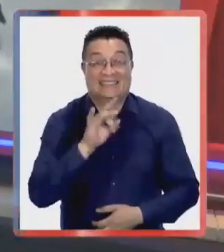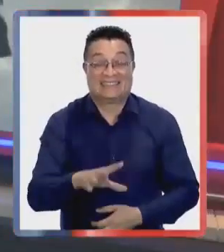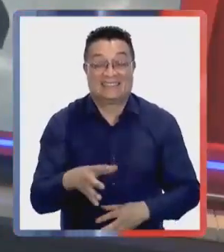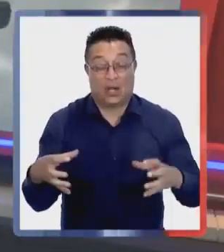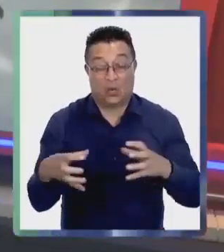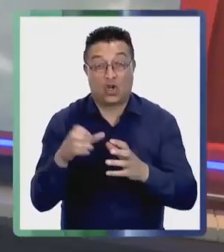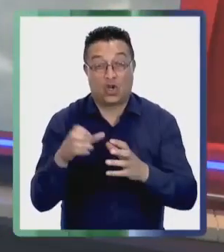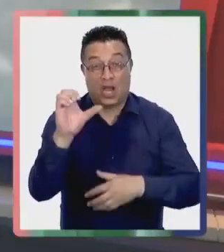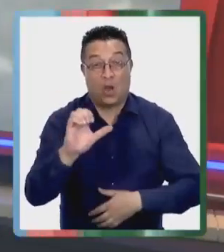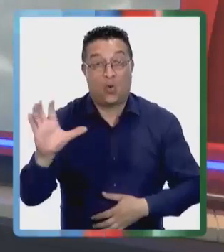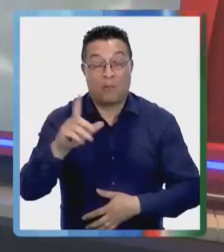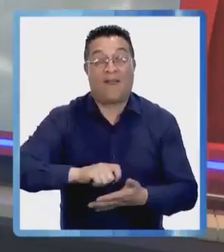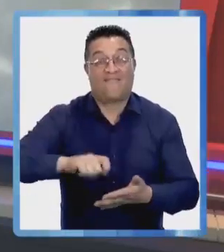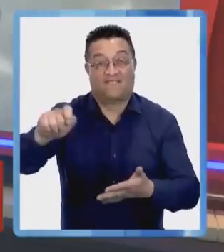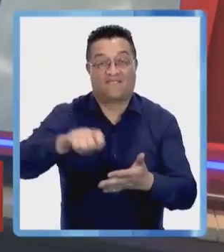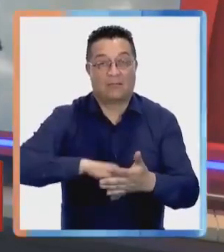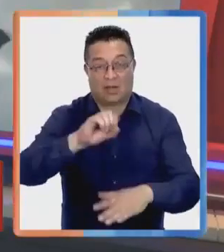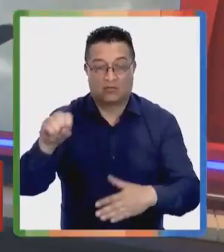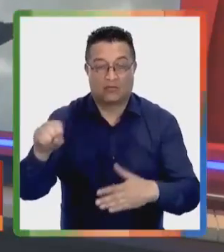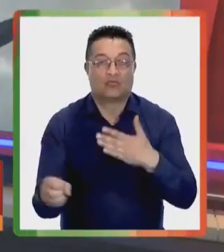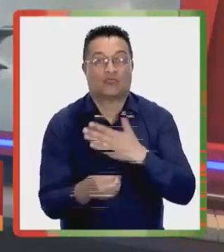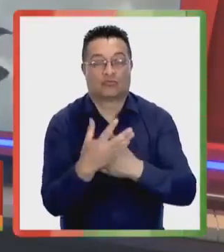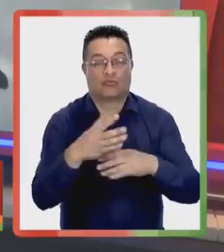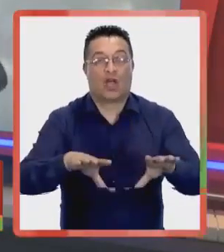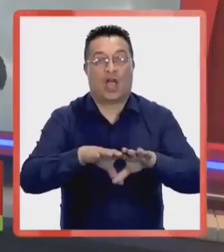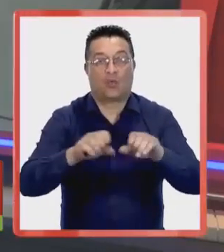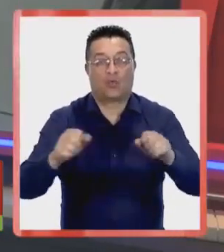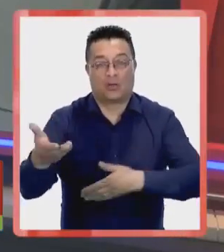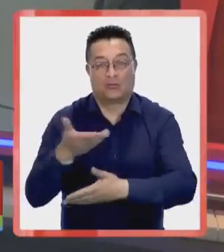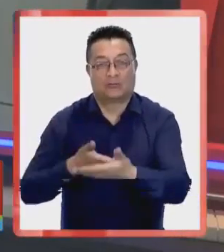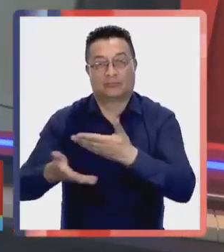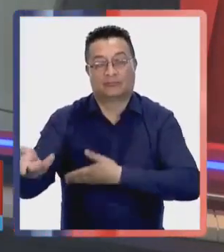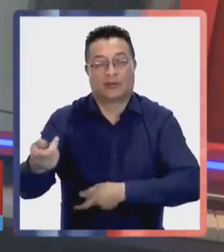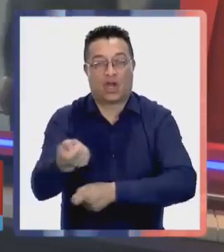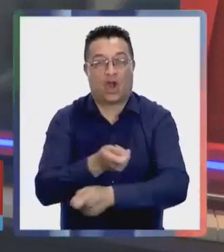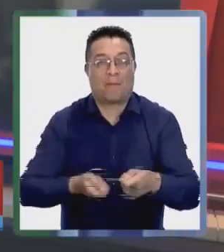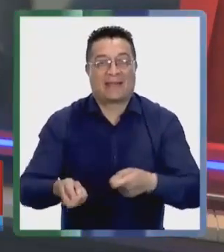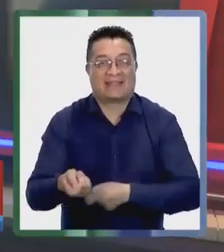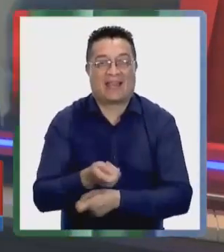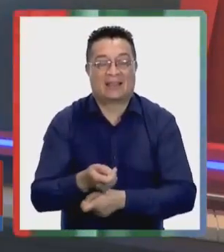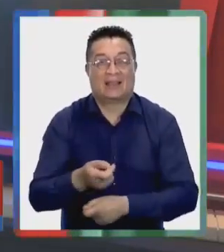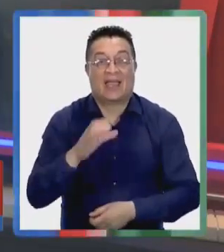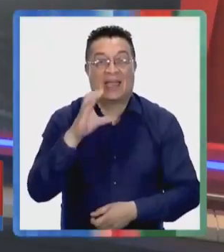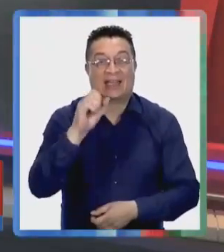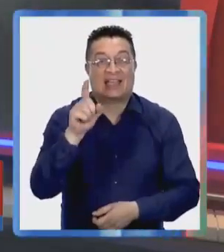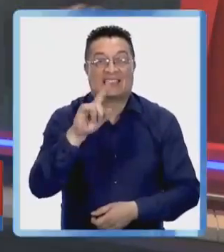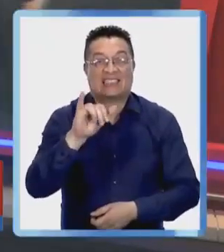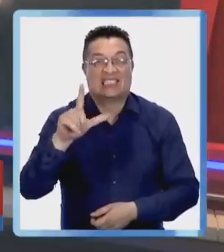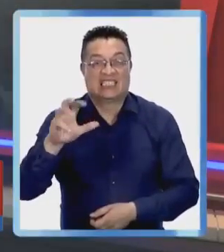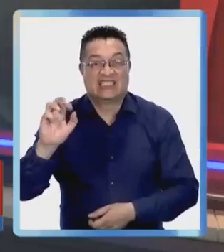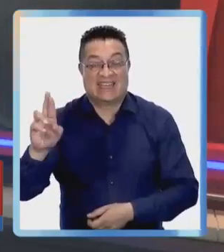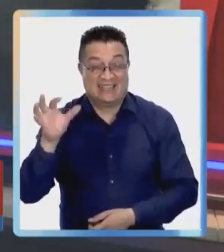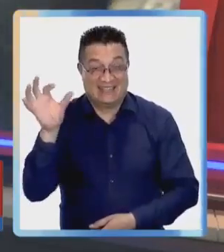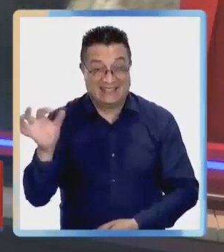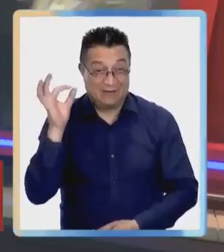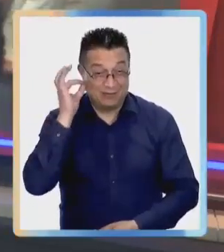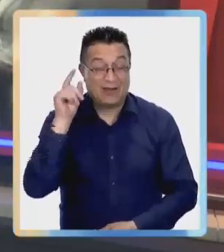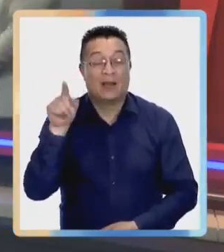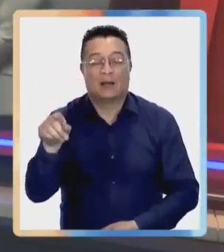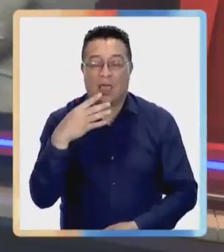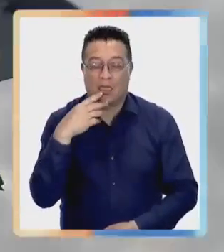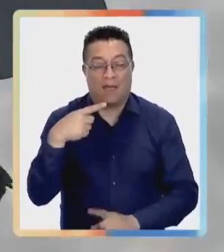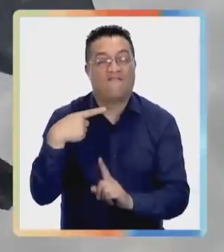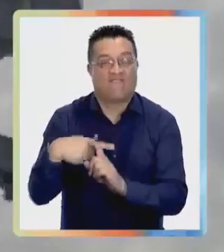Luego de cinco años de negociaciones en Bruselas, Chile y la Unión Europea firmaron la modernización del acuerdo de